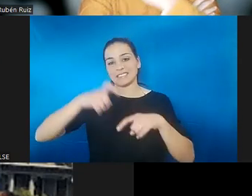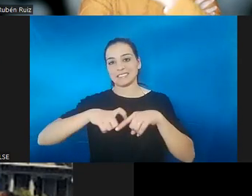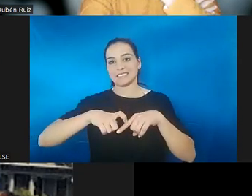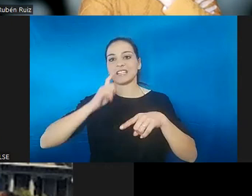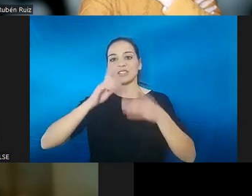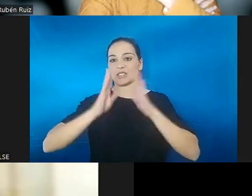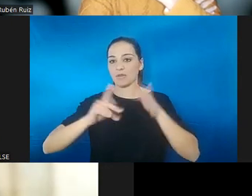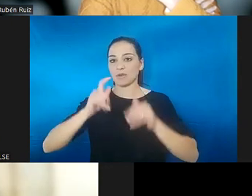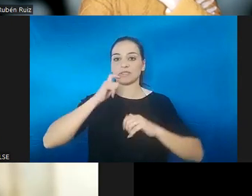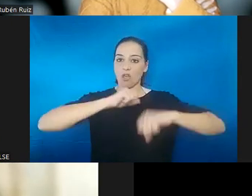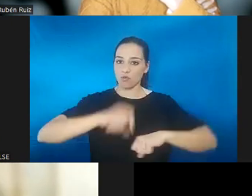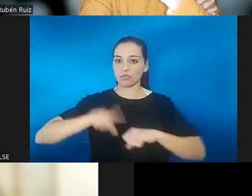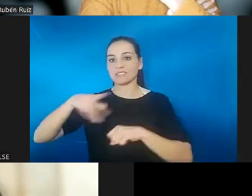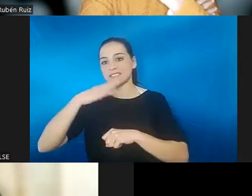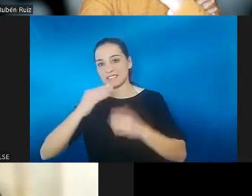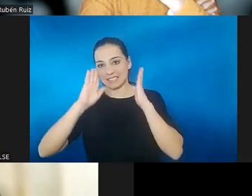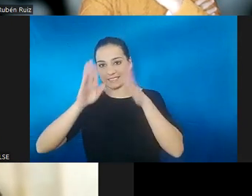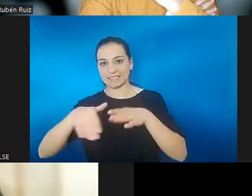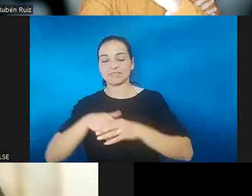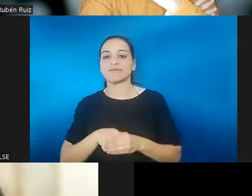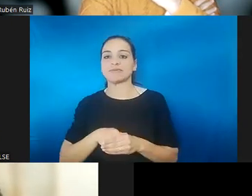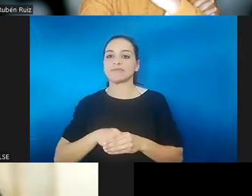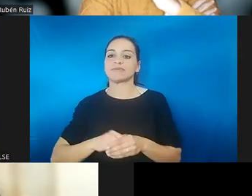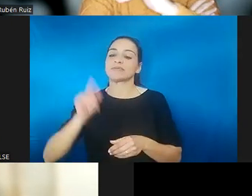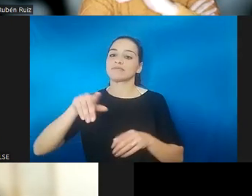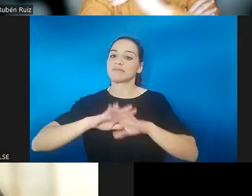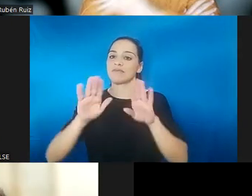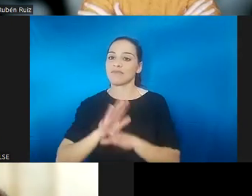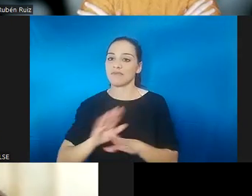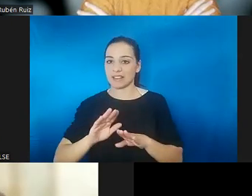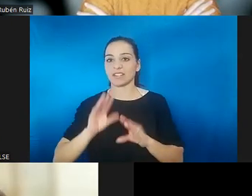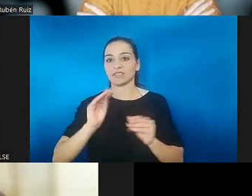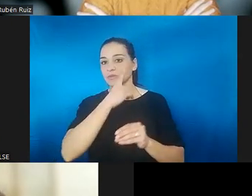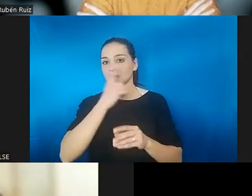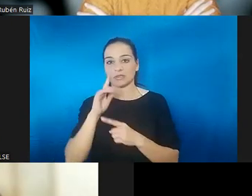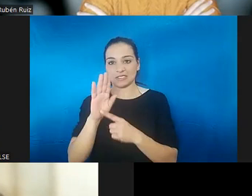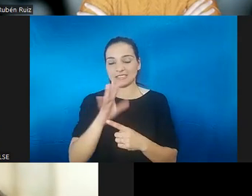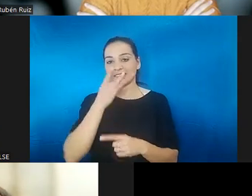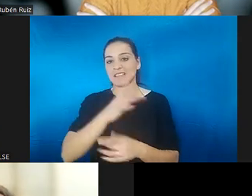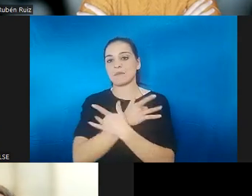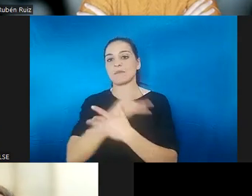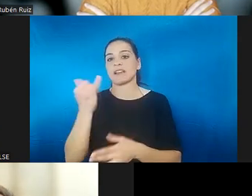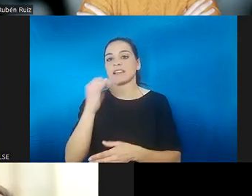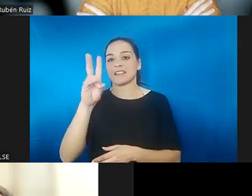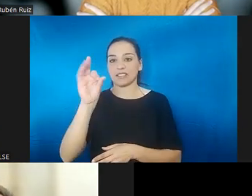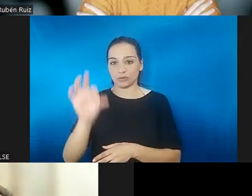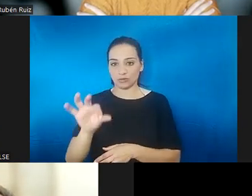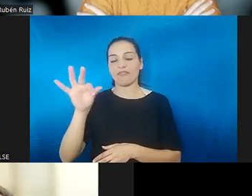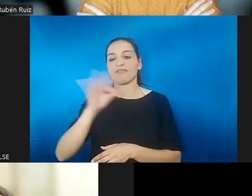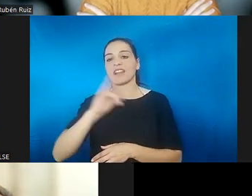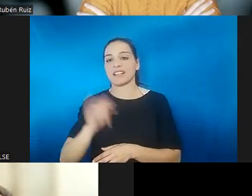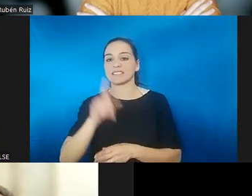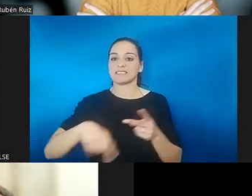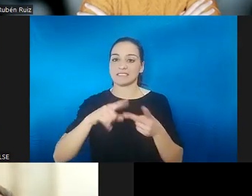y Adolescentes. Y tendremos al final los testimonios de María Jesús Fernández, de Carolina